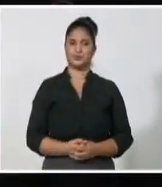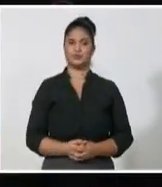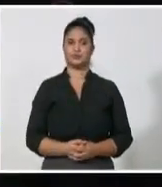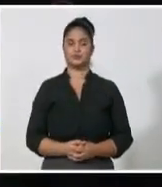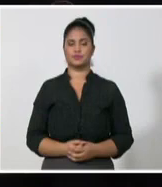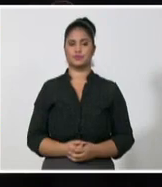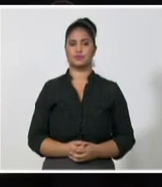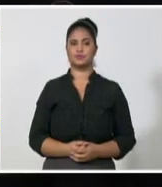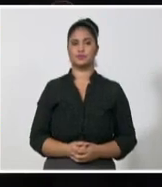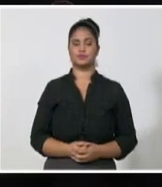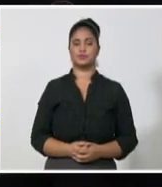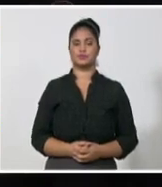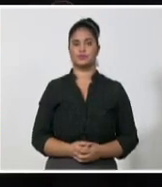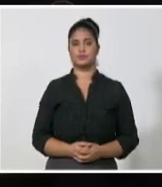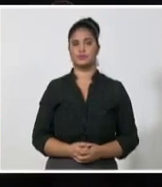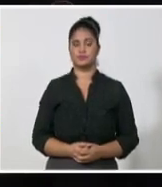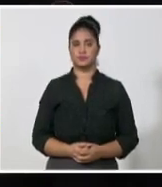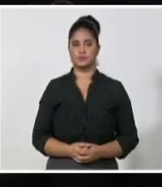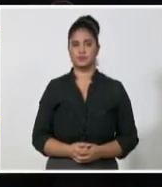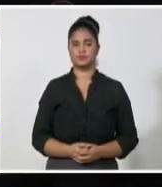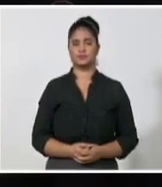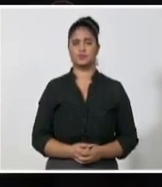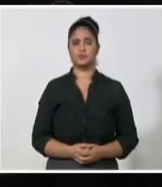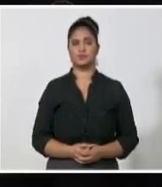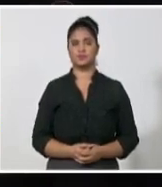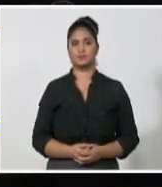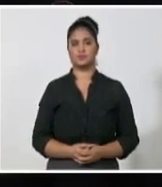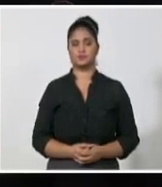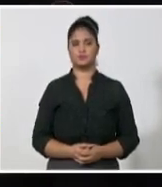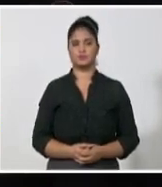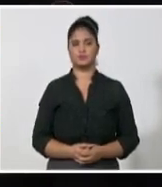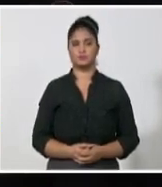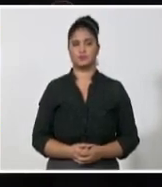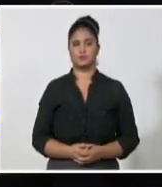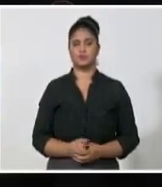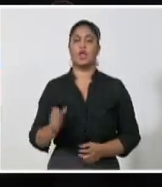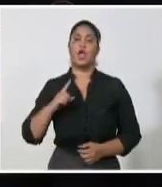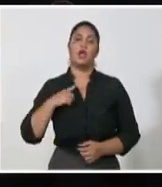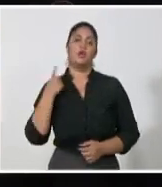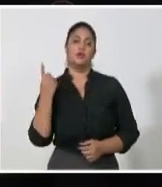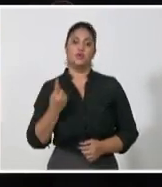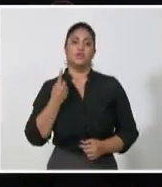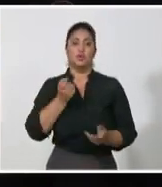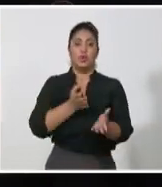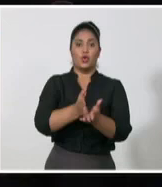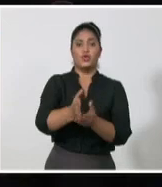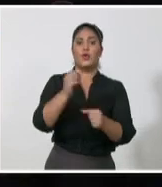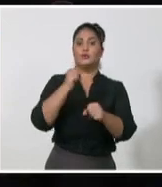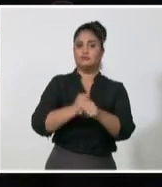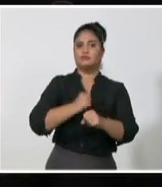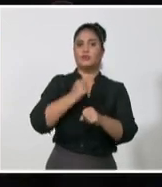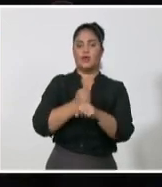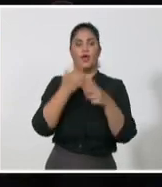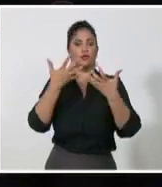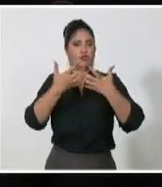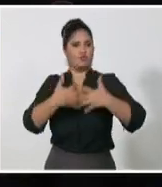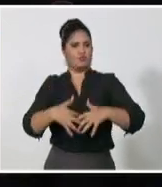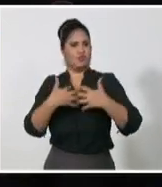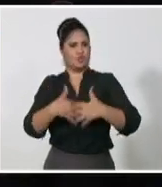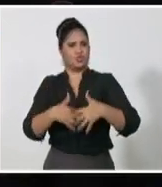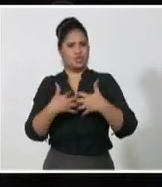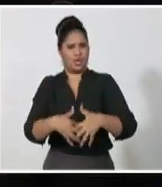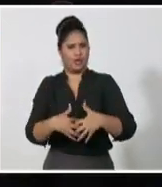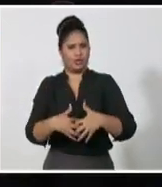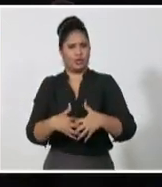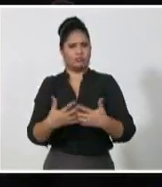con claridad plantea que sin dejar de aspirar a trabajar por superiores niveles de satisfacción de nuestras necesidades, hay que acostumbrarse a vivir con